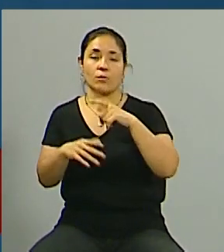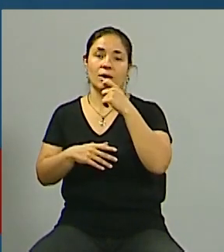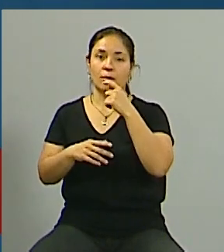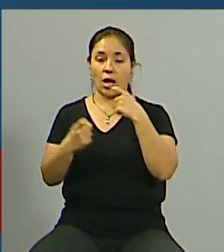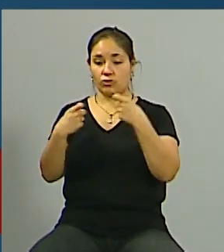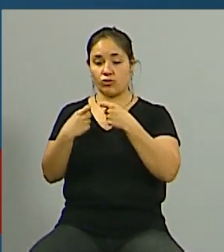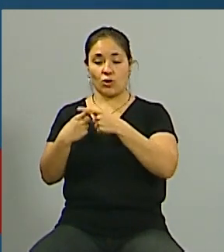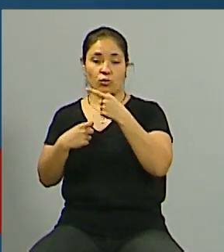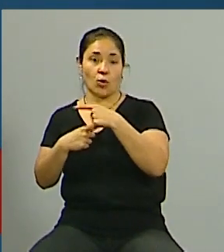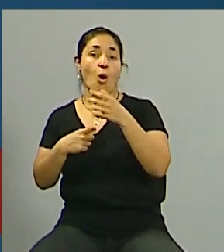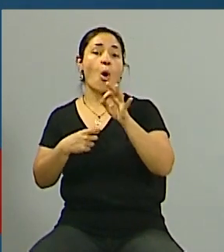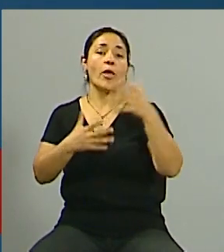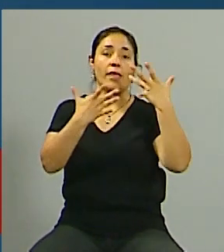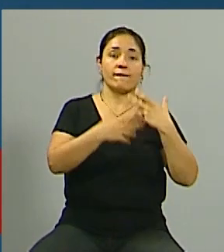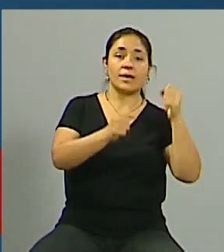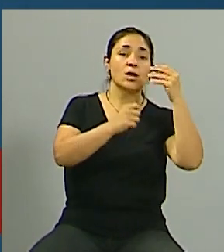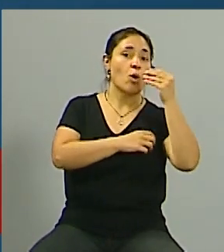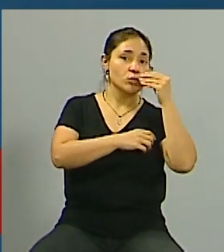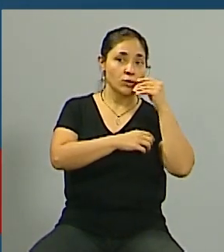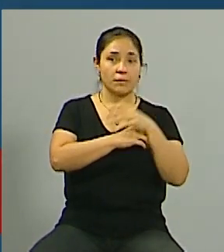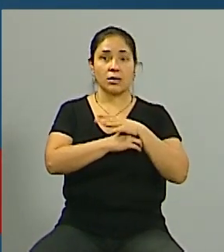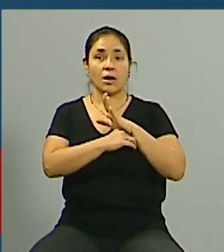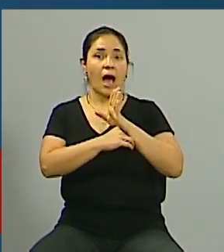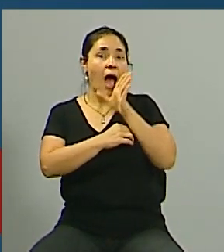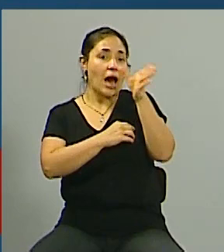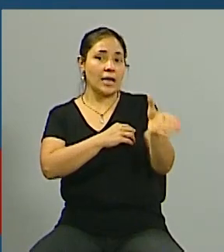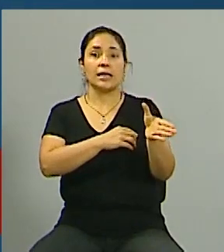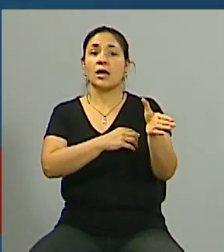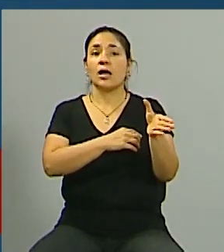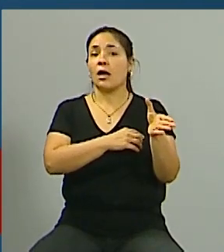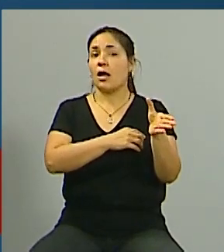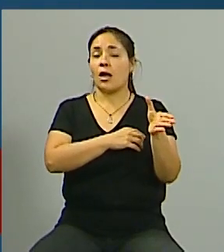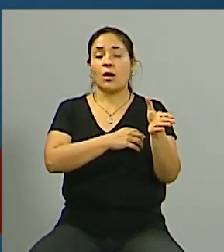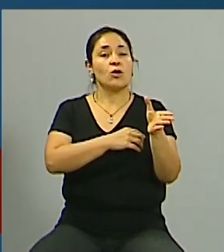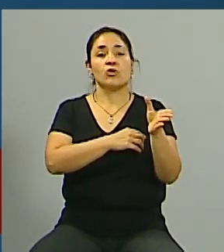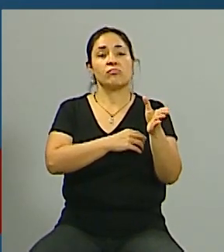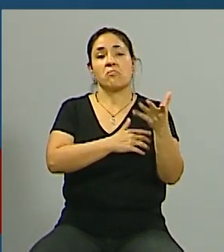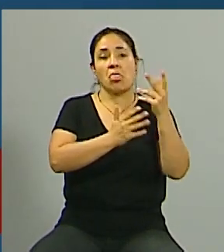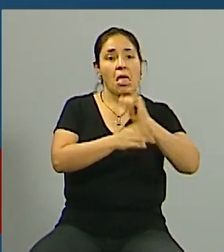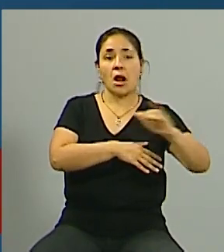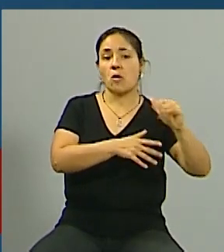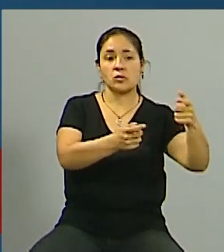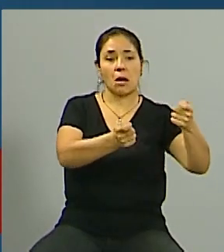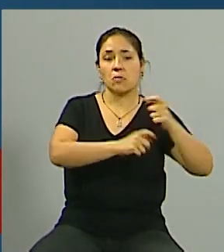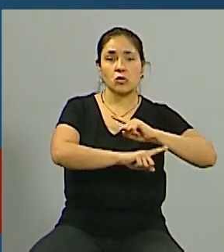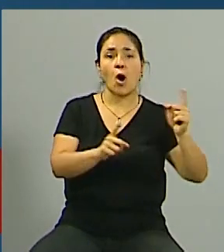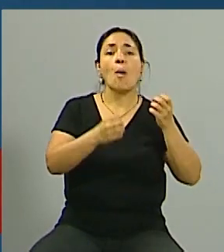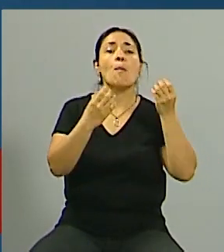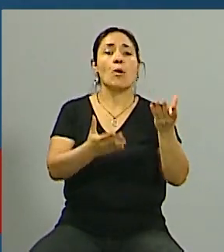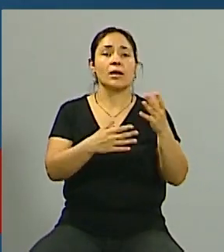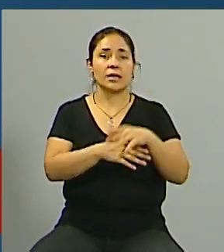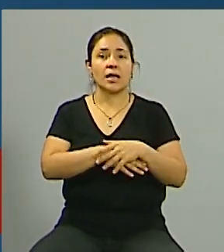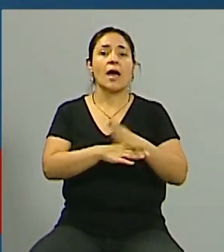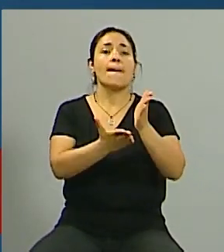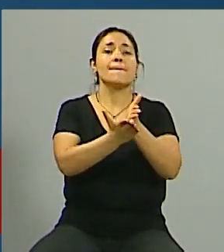van a la dirección de defensa al consumidor a hacer una denuncia no les van a tomar la denuncia porque no existe un organismo intermedio que trate de estos